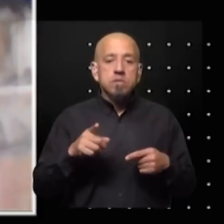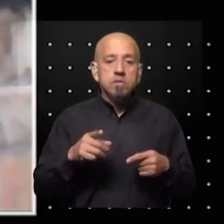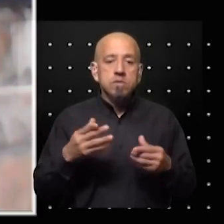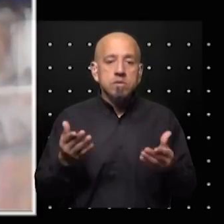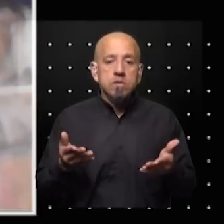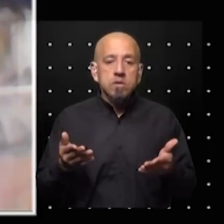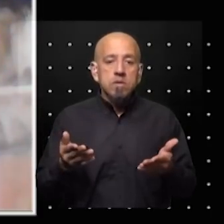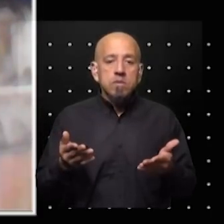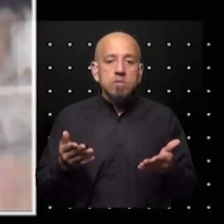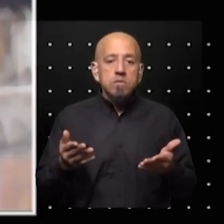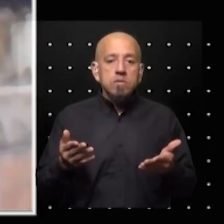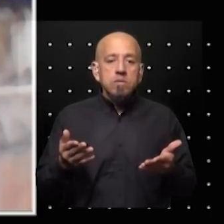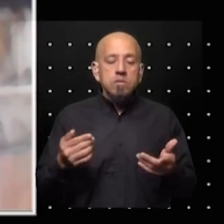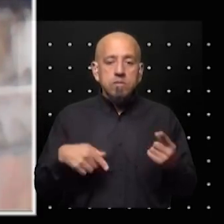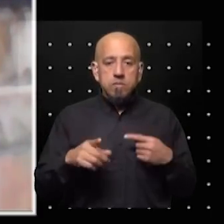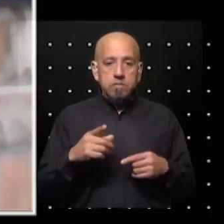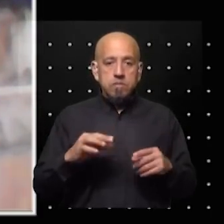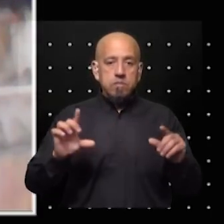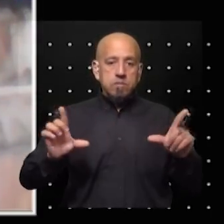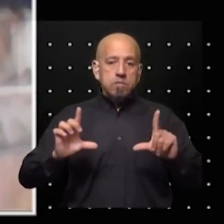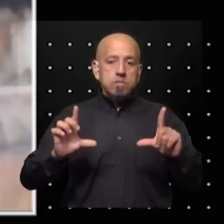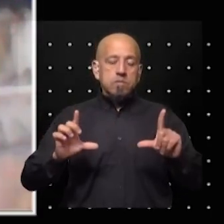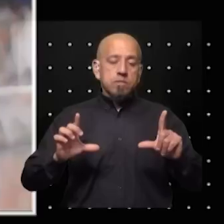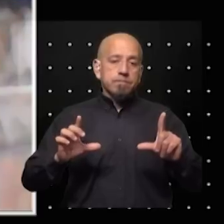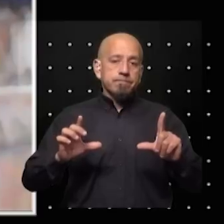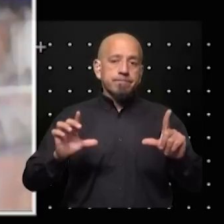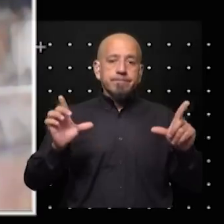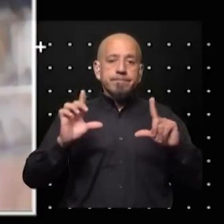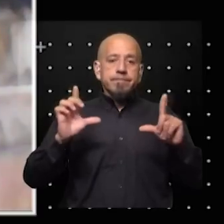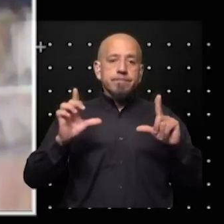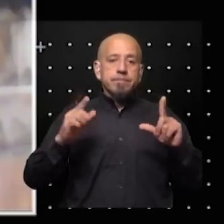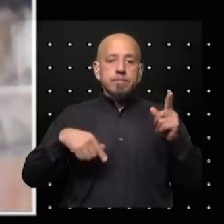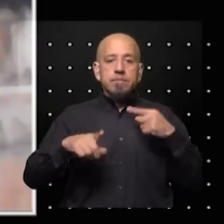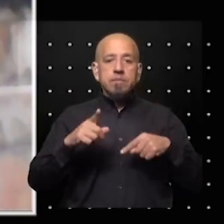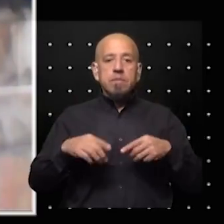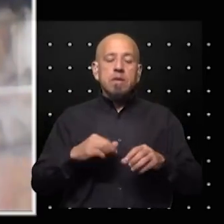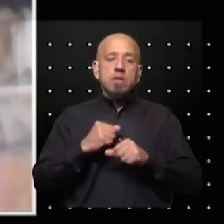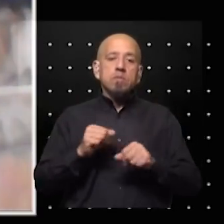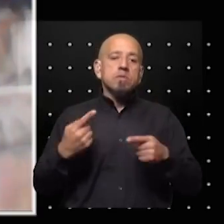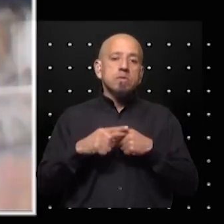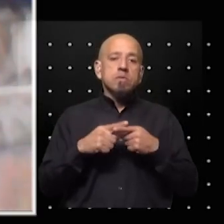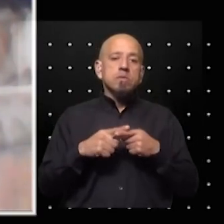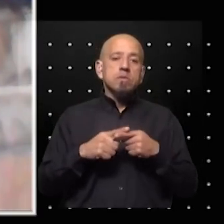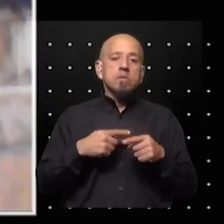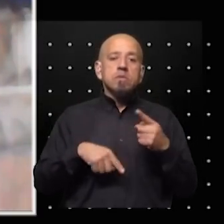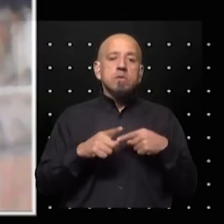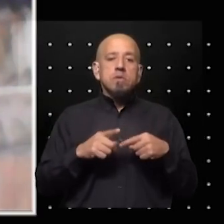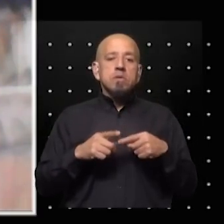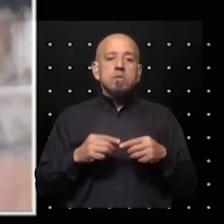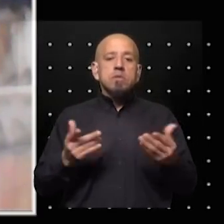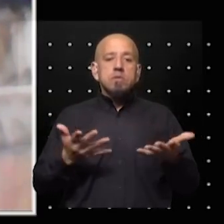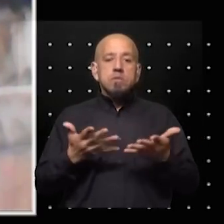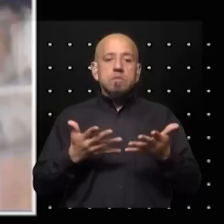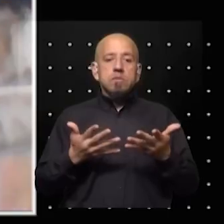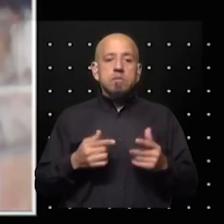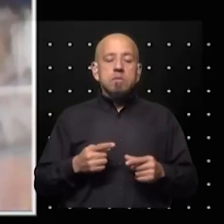y el sistema de medios de la Argentina se sube sobre ese corrimiento del umbral de lo que se puede discutir y entonces dice bueno ahora es entre